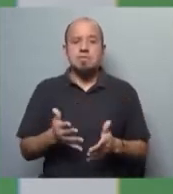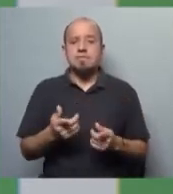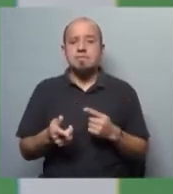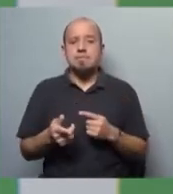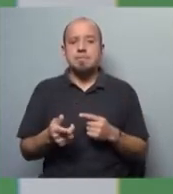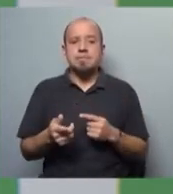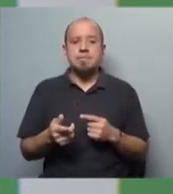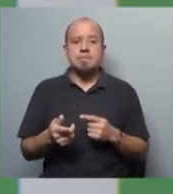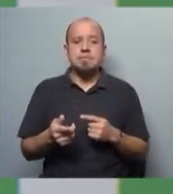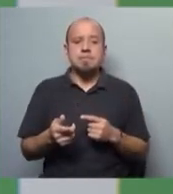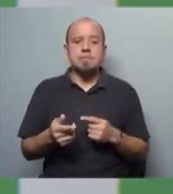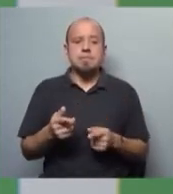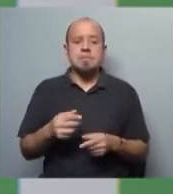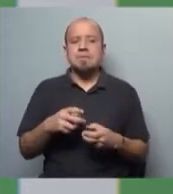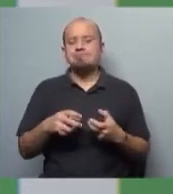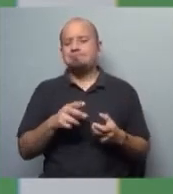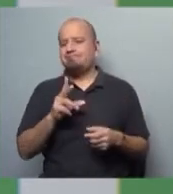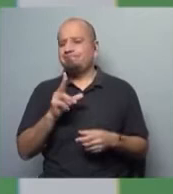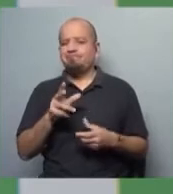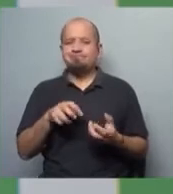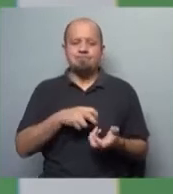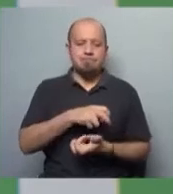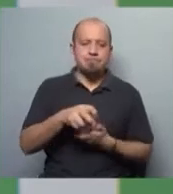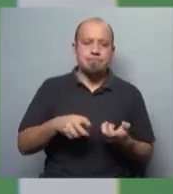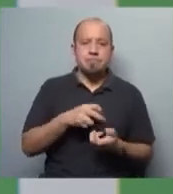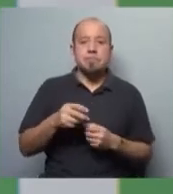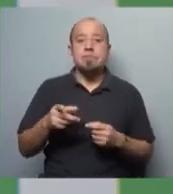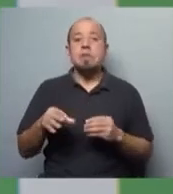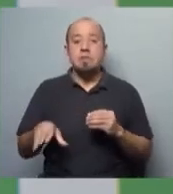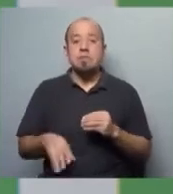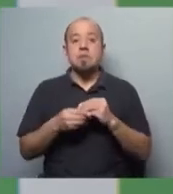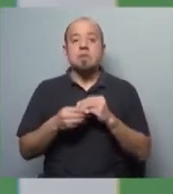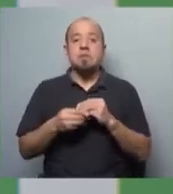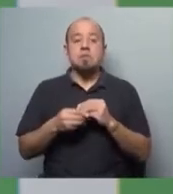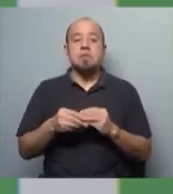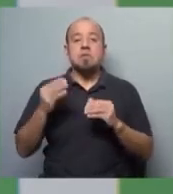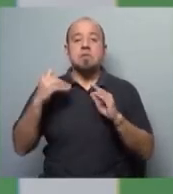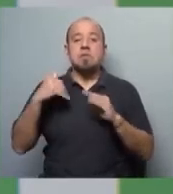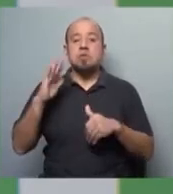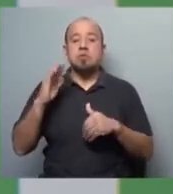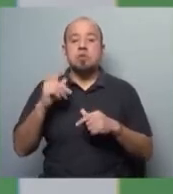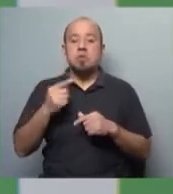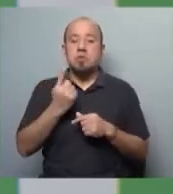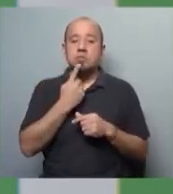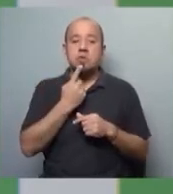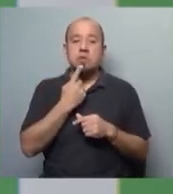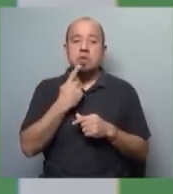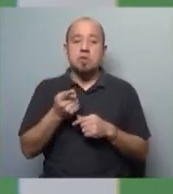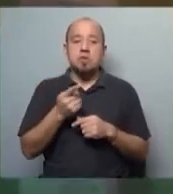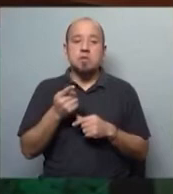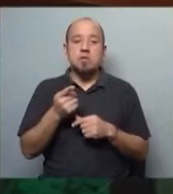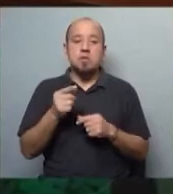crítica. A eso le agregamos que la mayoría de las políticas que se han implementado,